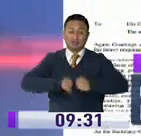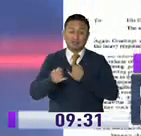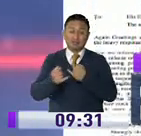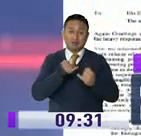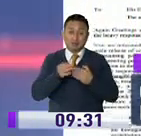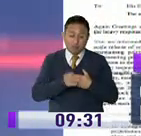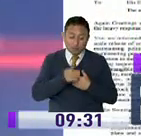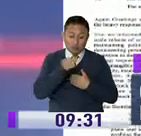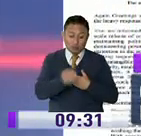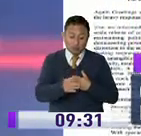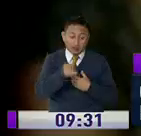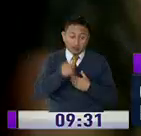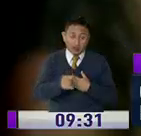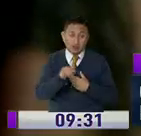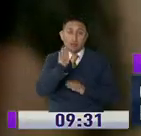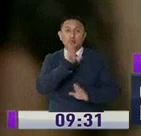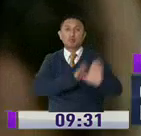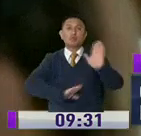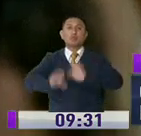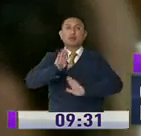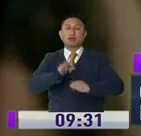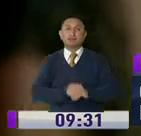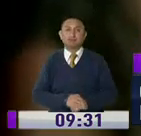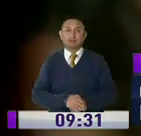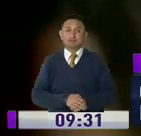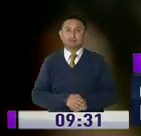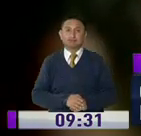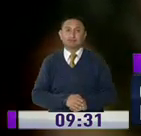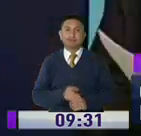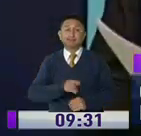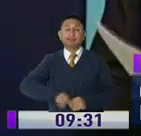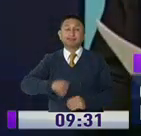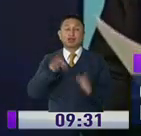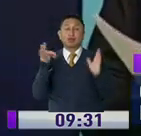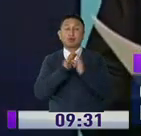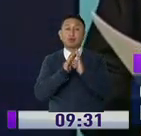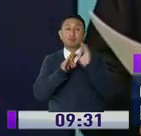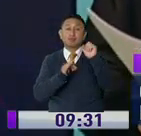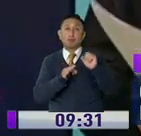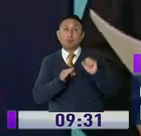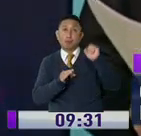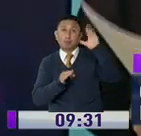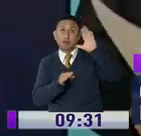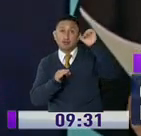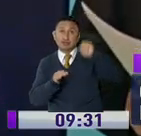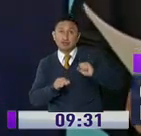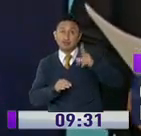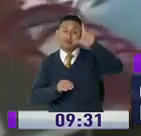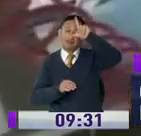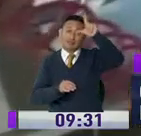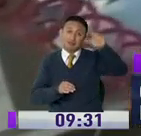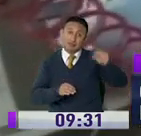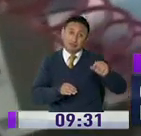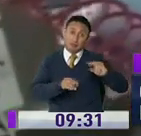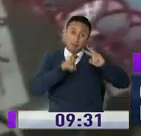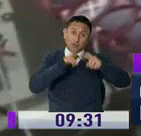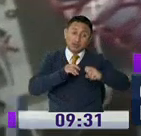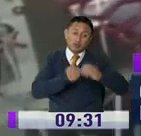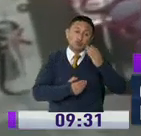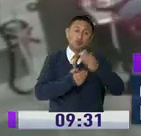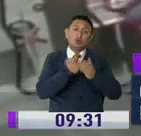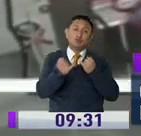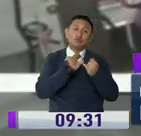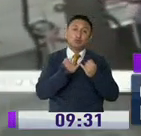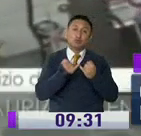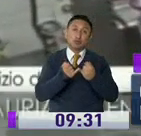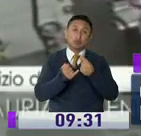es una arma biológica. En las redes sociales para fomentar la idea circula este video, que es una investigación italiana sobre un nuevo virus. El